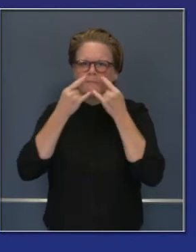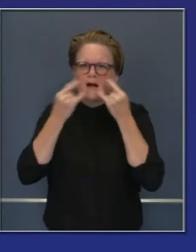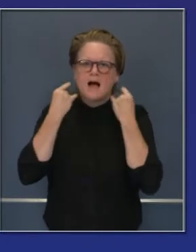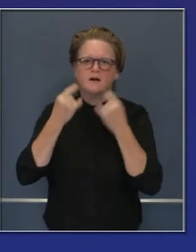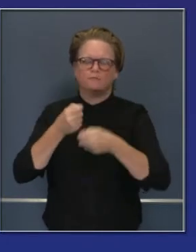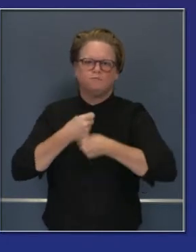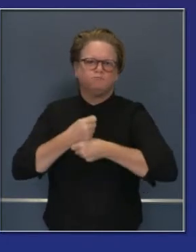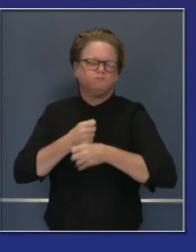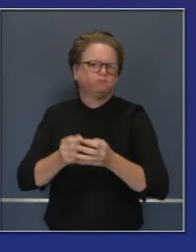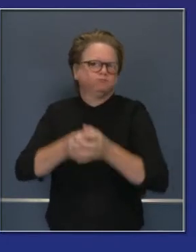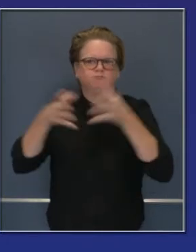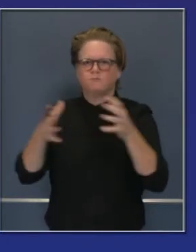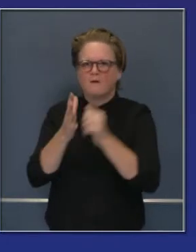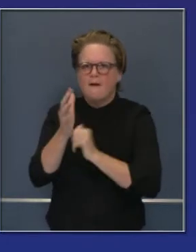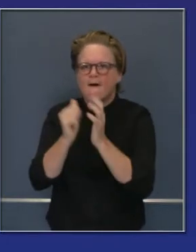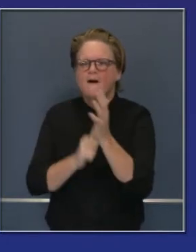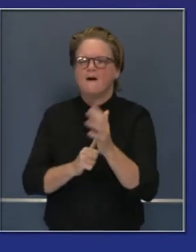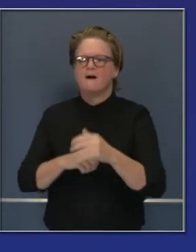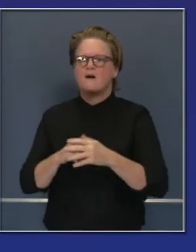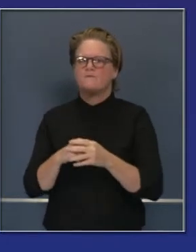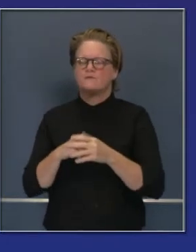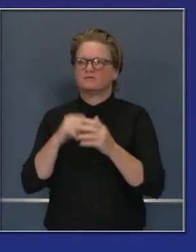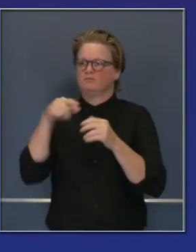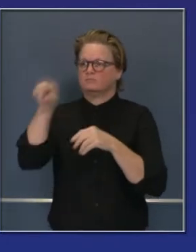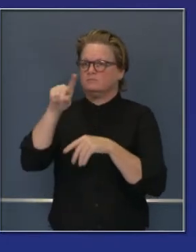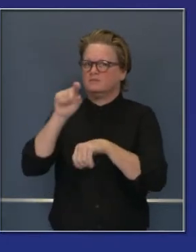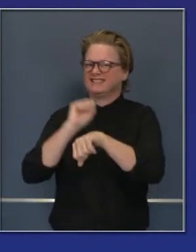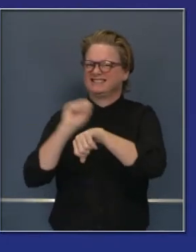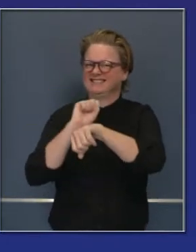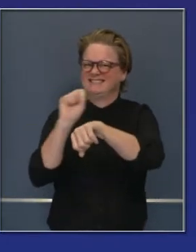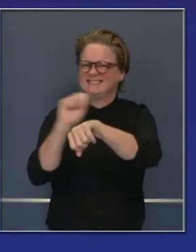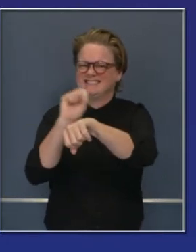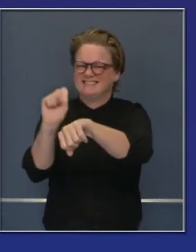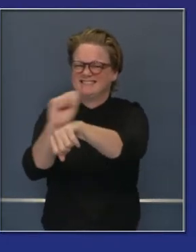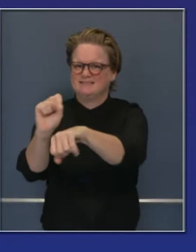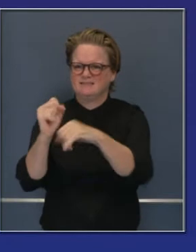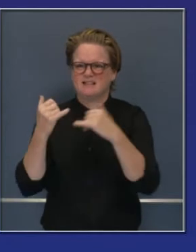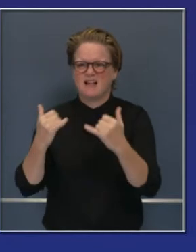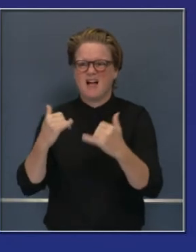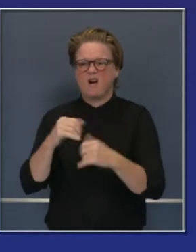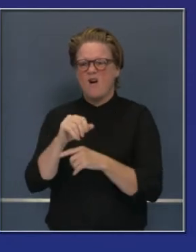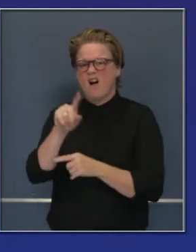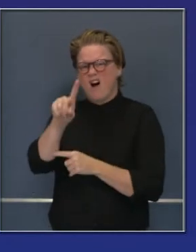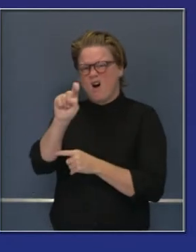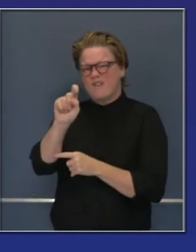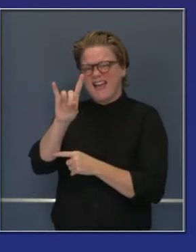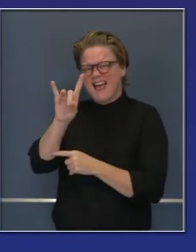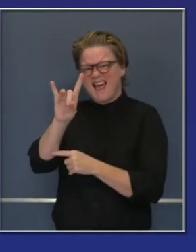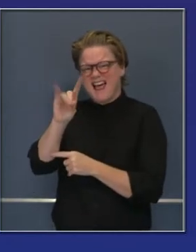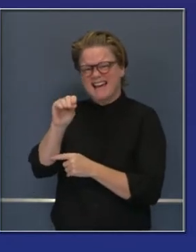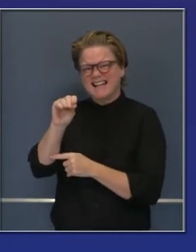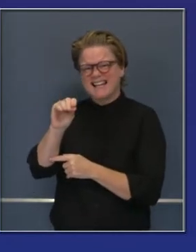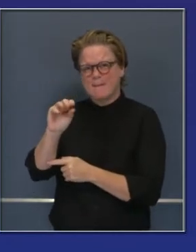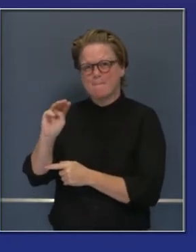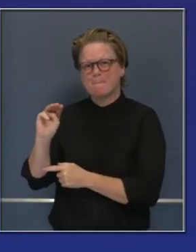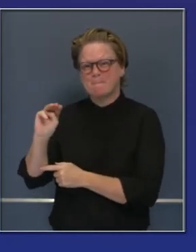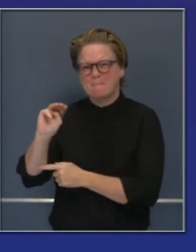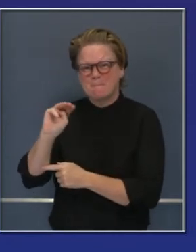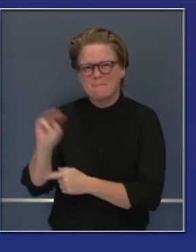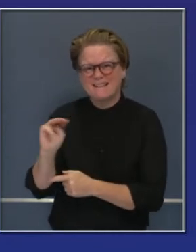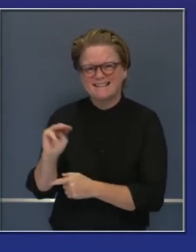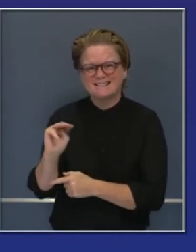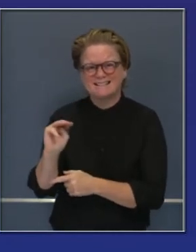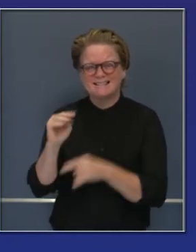batas y mascarillas, etcétera. Pueden ver aquí el número total, 180 millones de